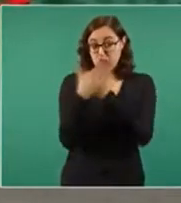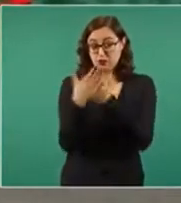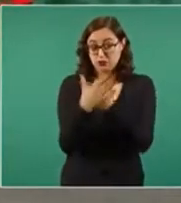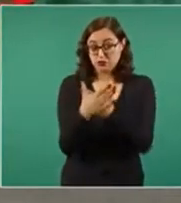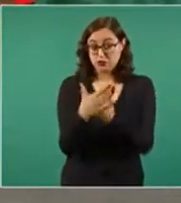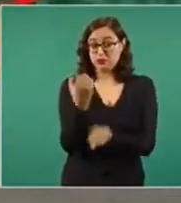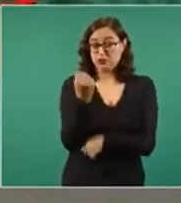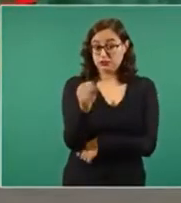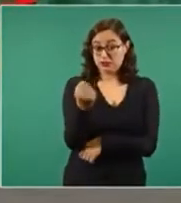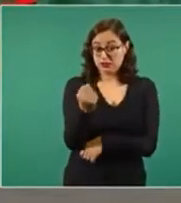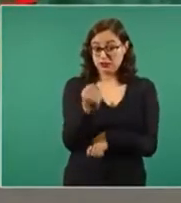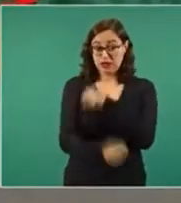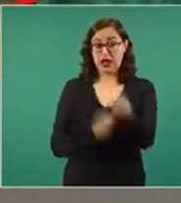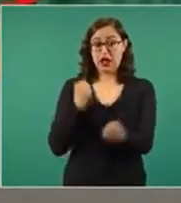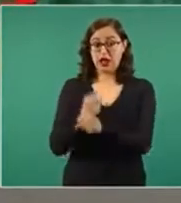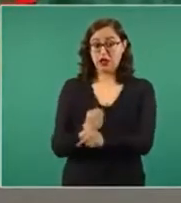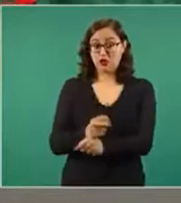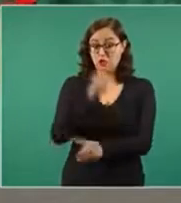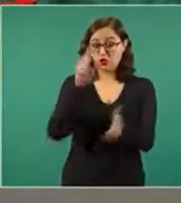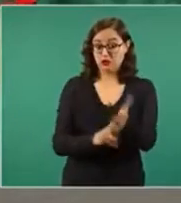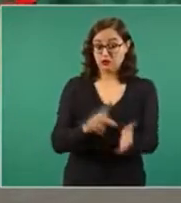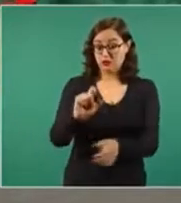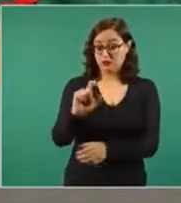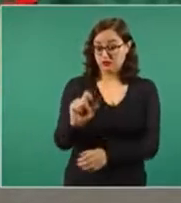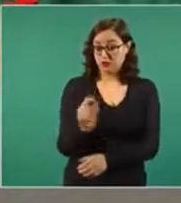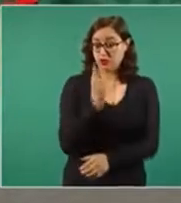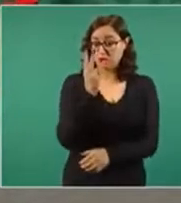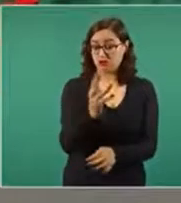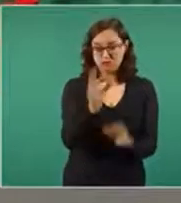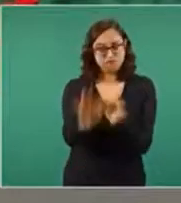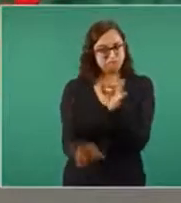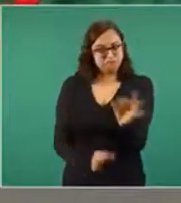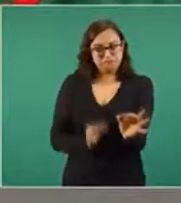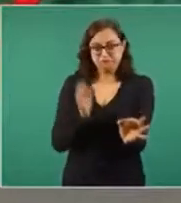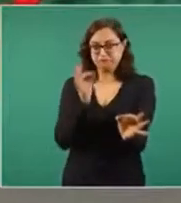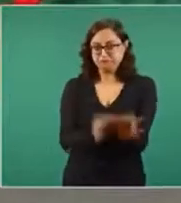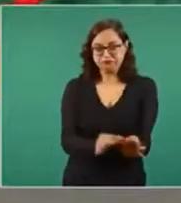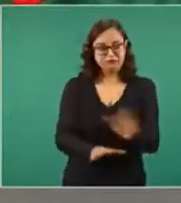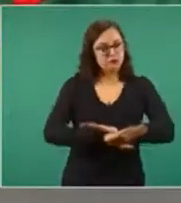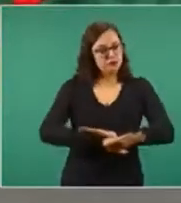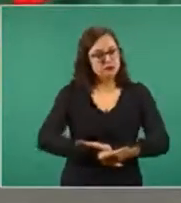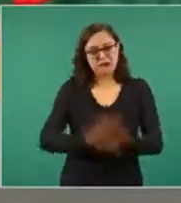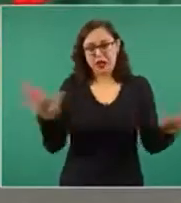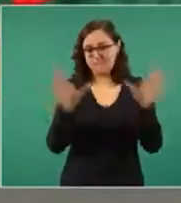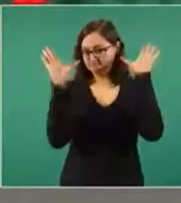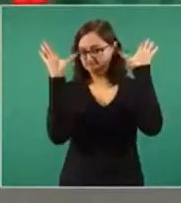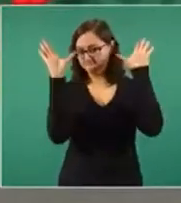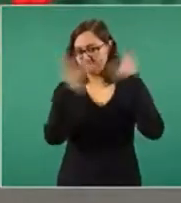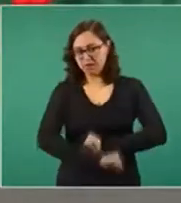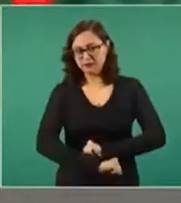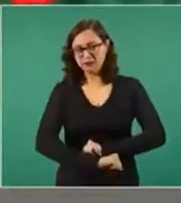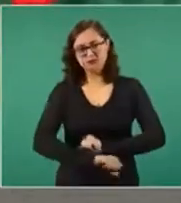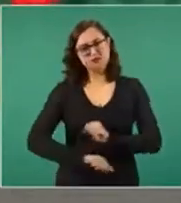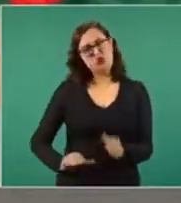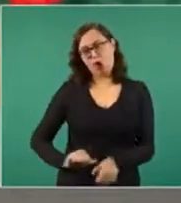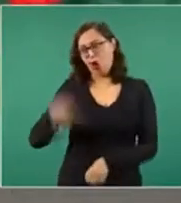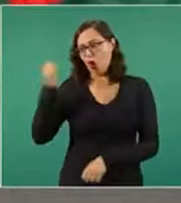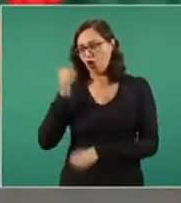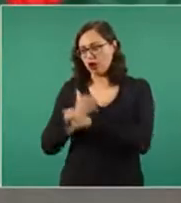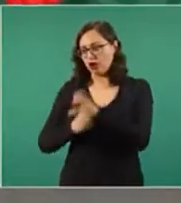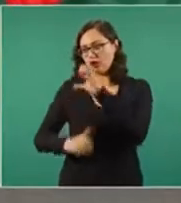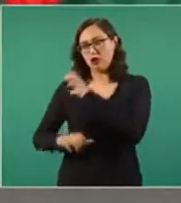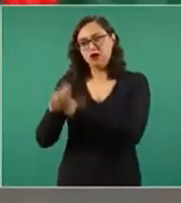del 24 y ya, se acabó. A otra cosa, mariposa, a ver las